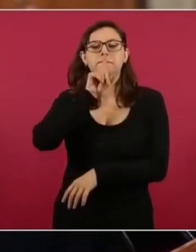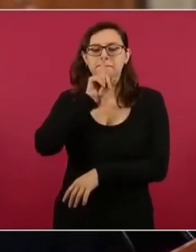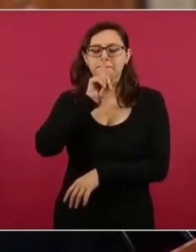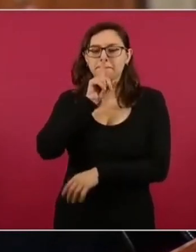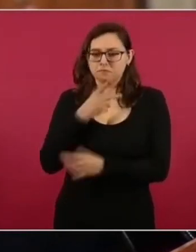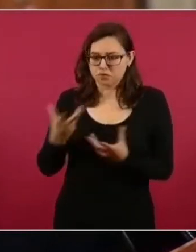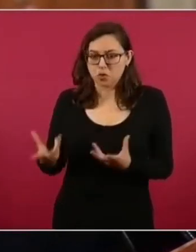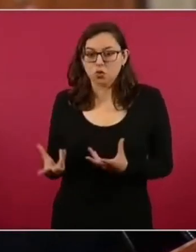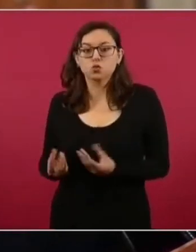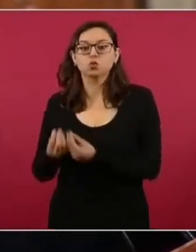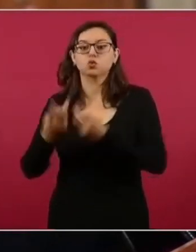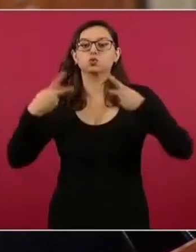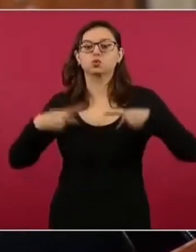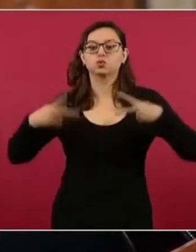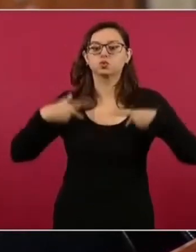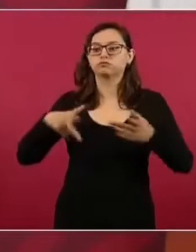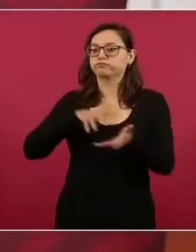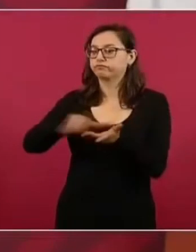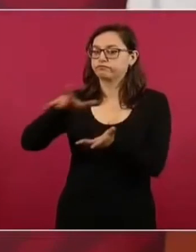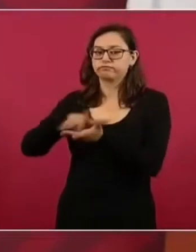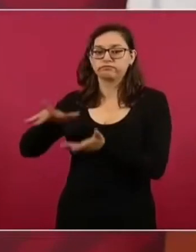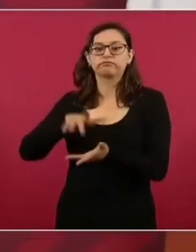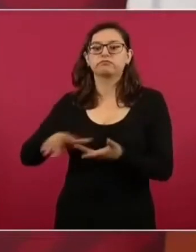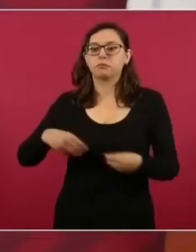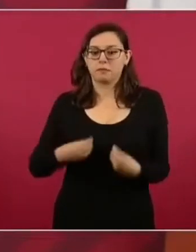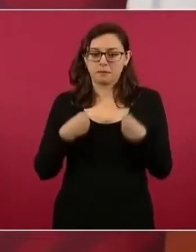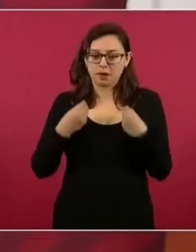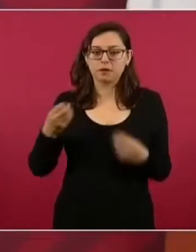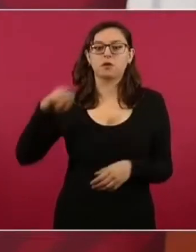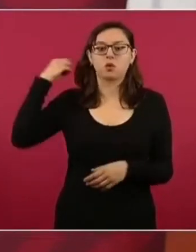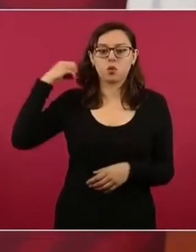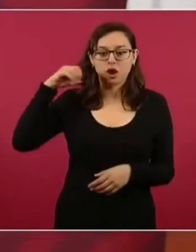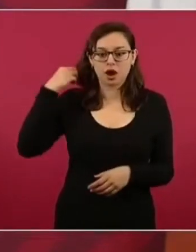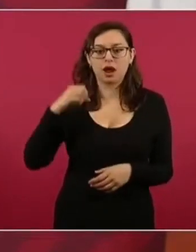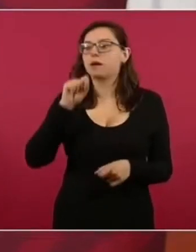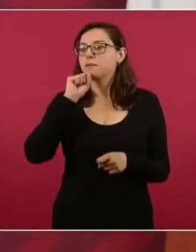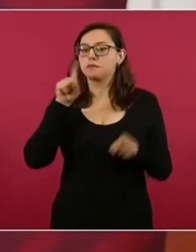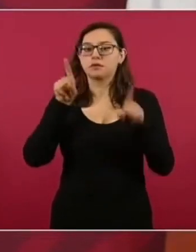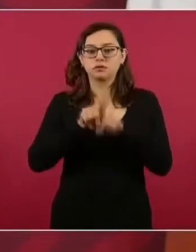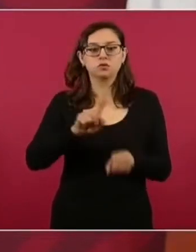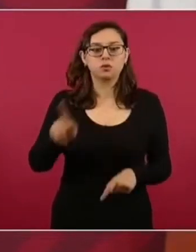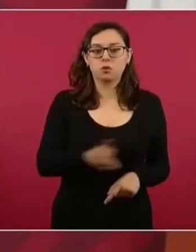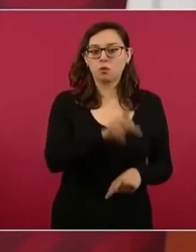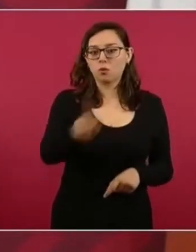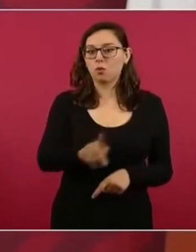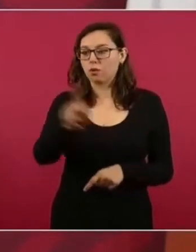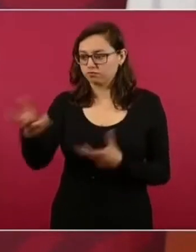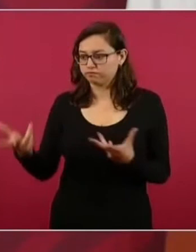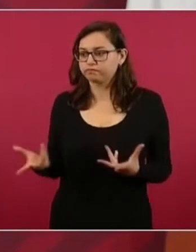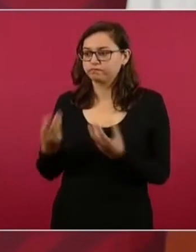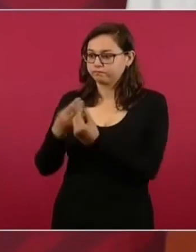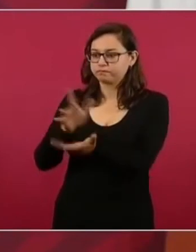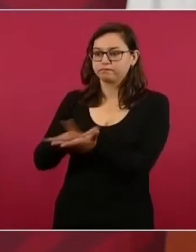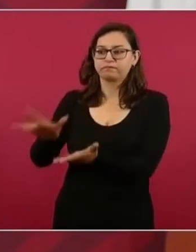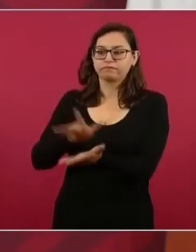la gente en general de Oaxaca, de los mismos pueblos de la región y aquí también,